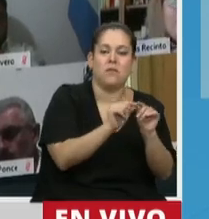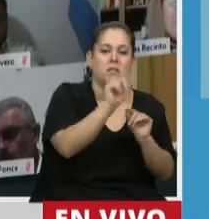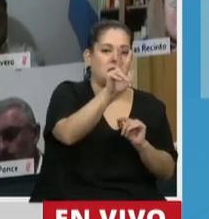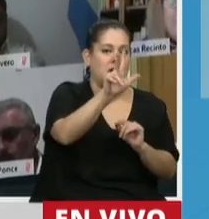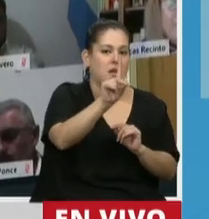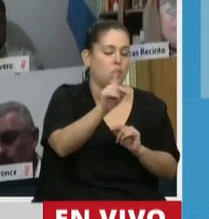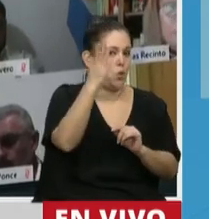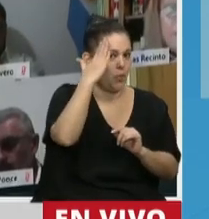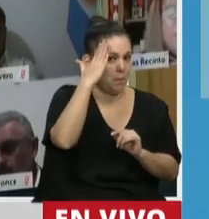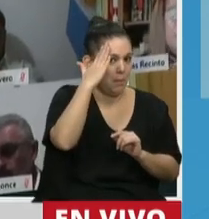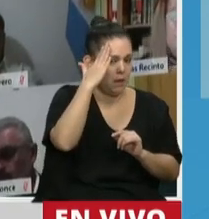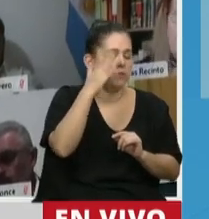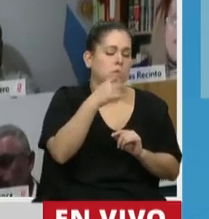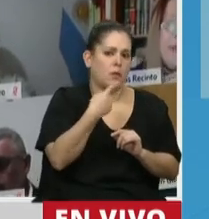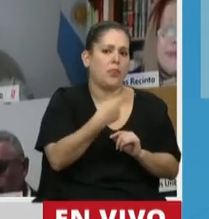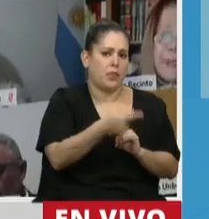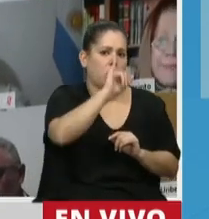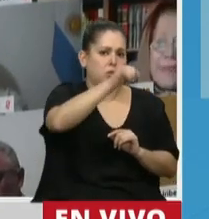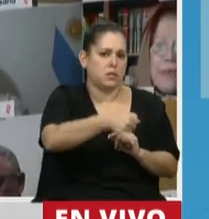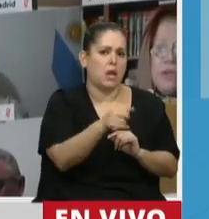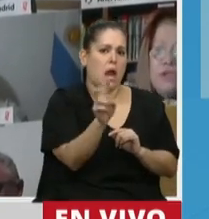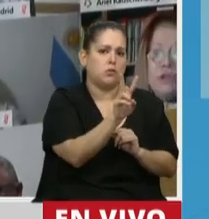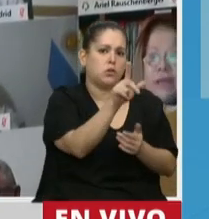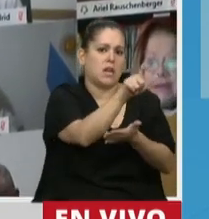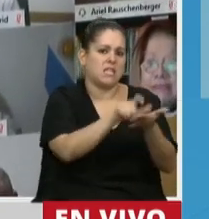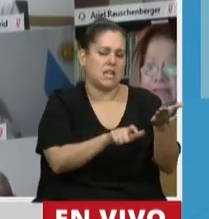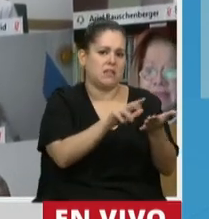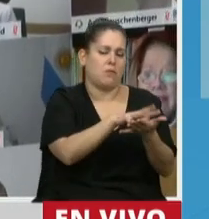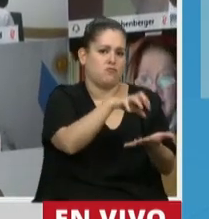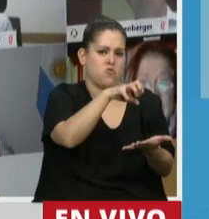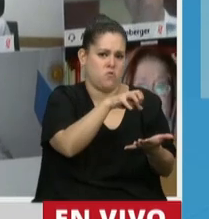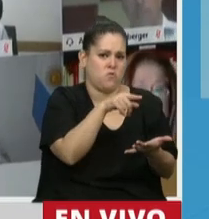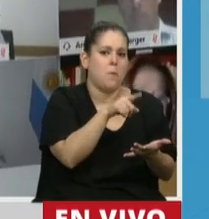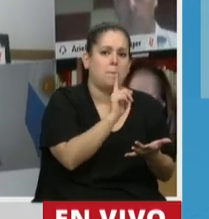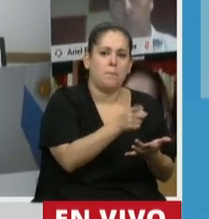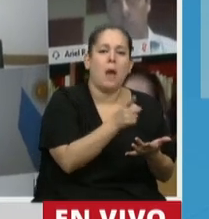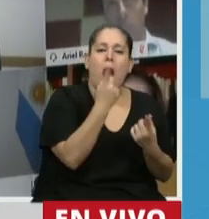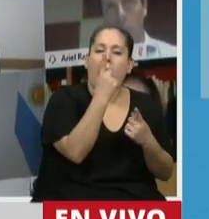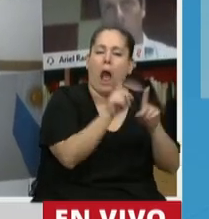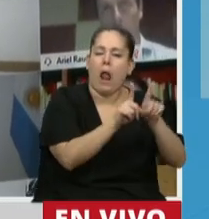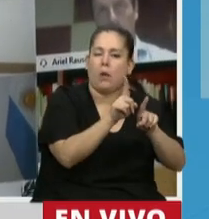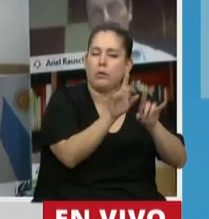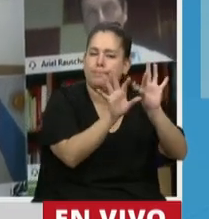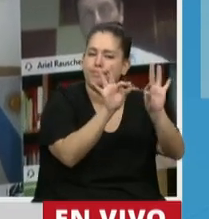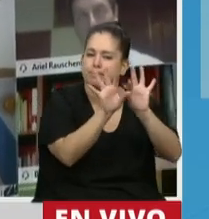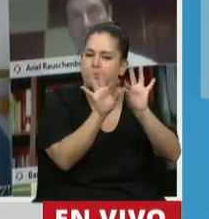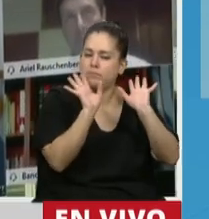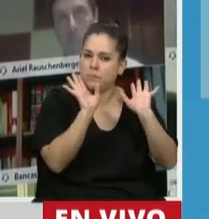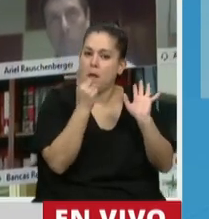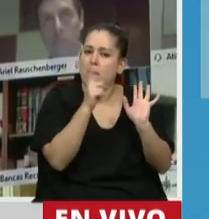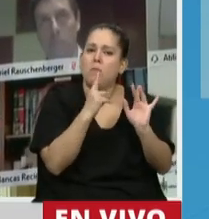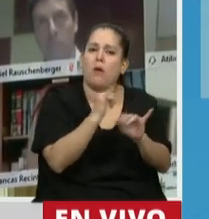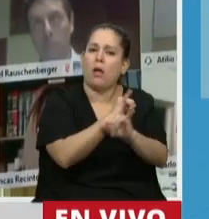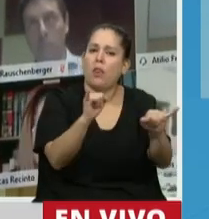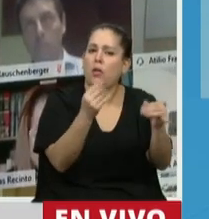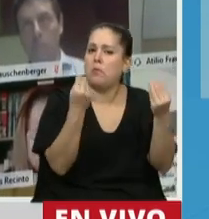que también autorizó la receta digital para el sistema de salud con algunas excepciones. ¿Por qué digo esto? Porque no